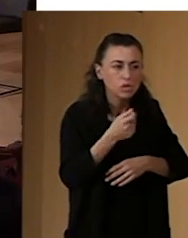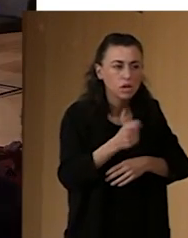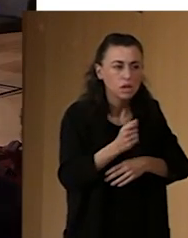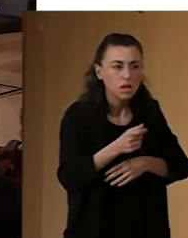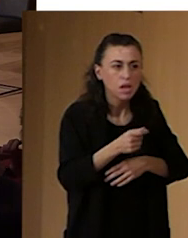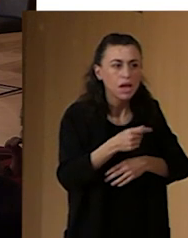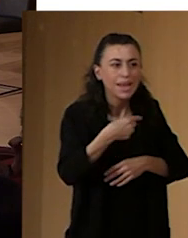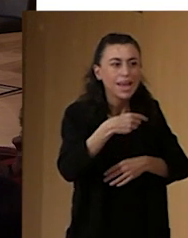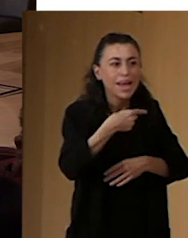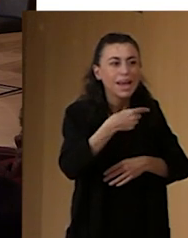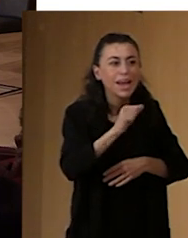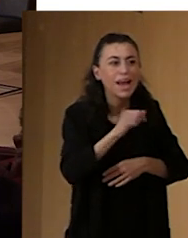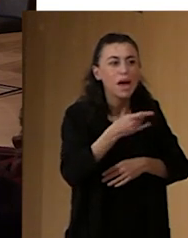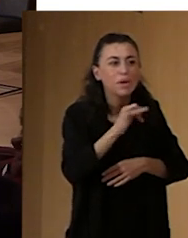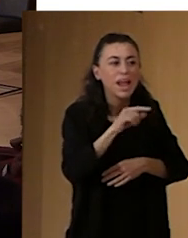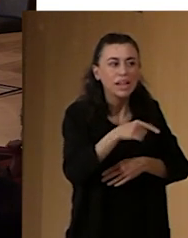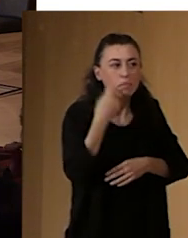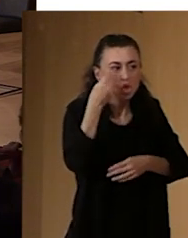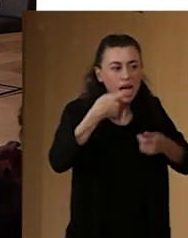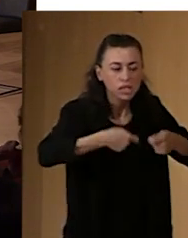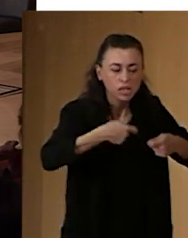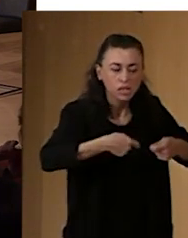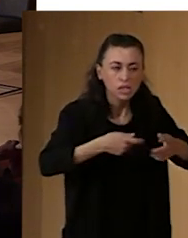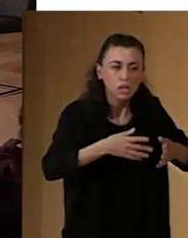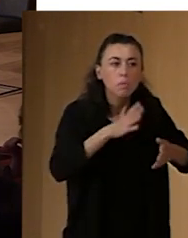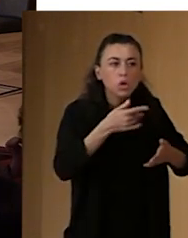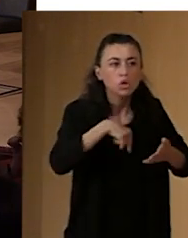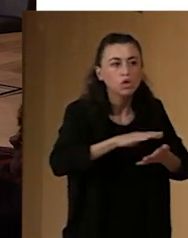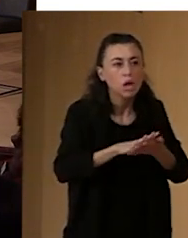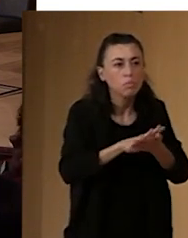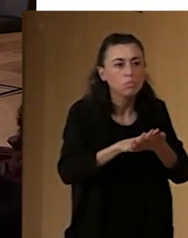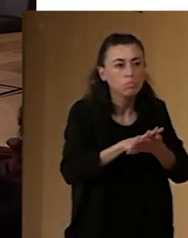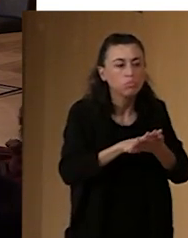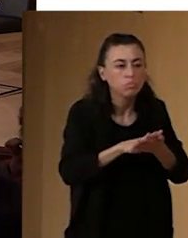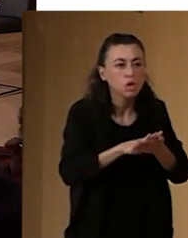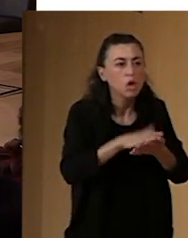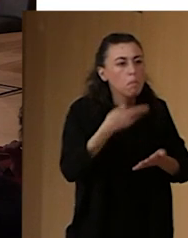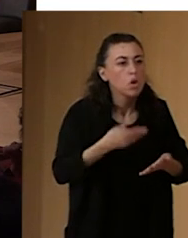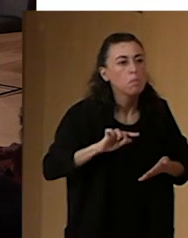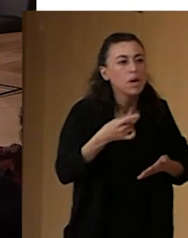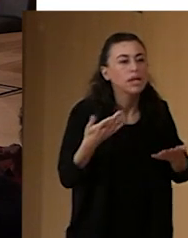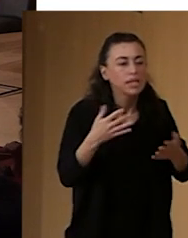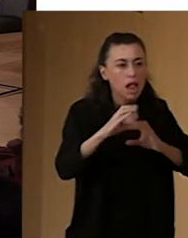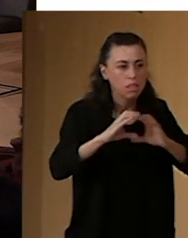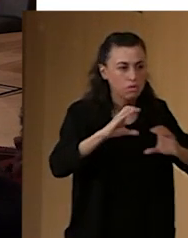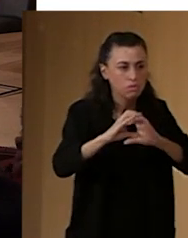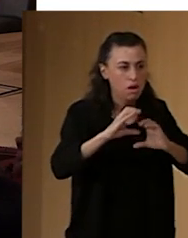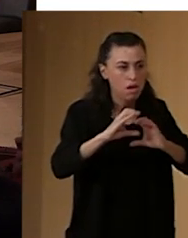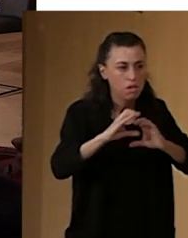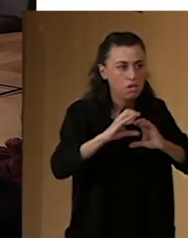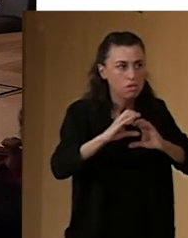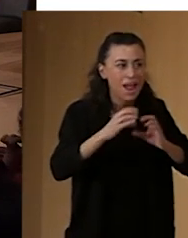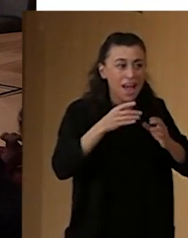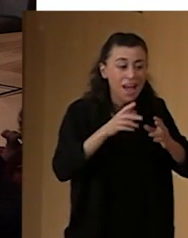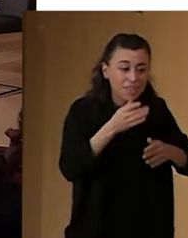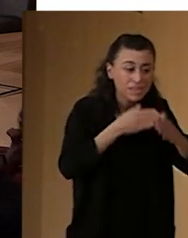y por eso empezamos con esto, hagámoslo que hagámoslo más importante es comunicar, comunicar la accesibilidad, ¿vale? Porque yo creo que todos los